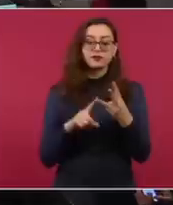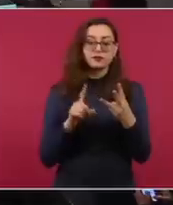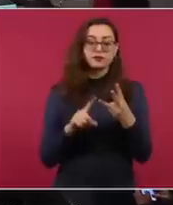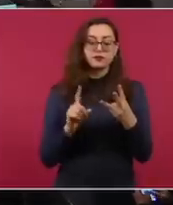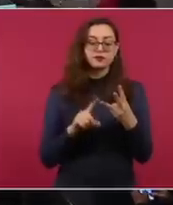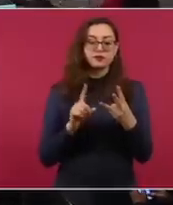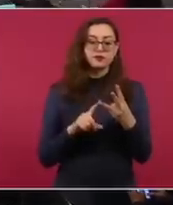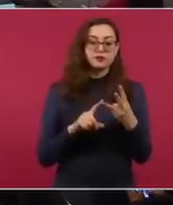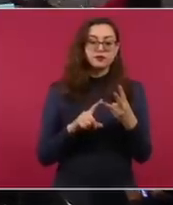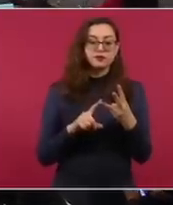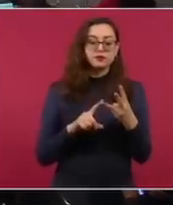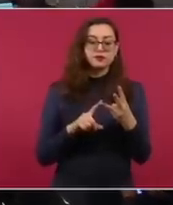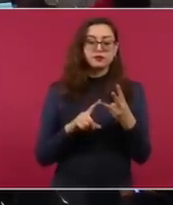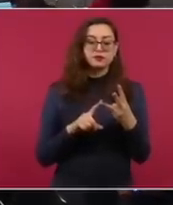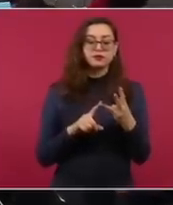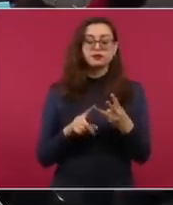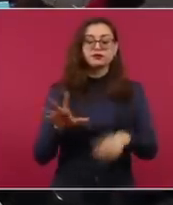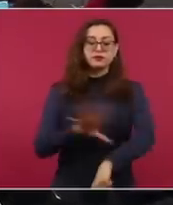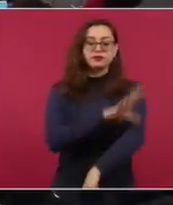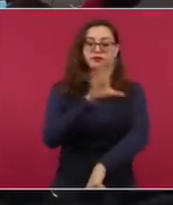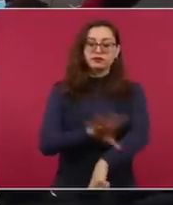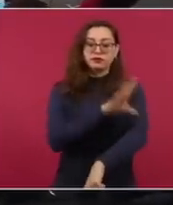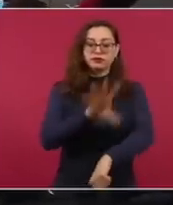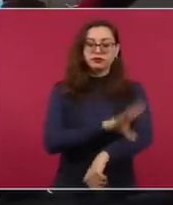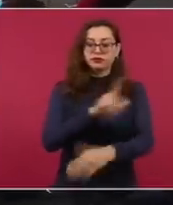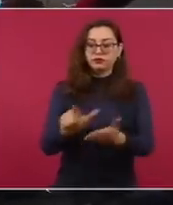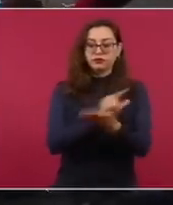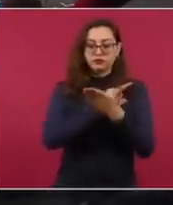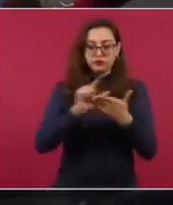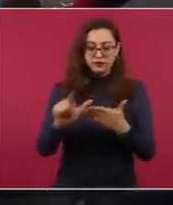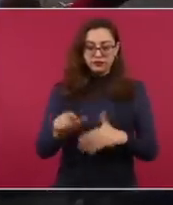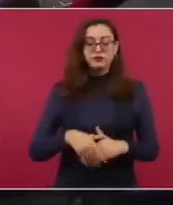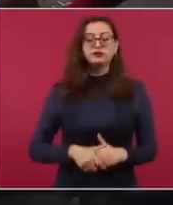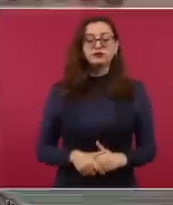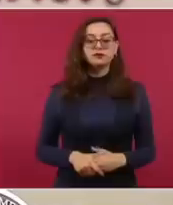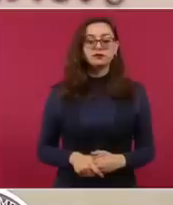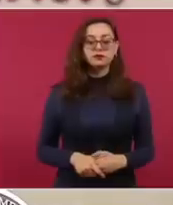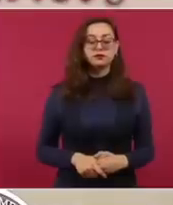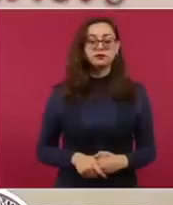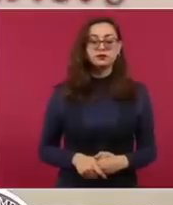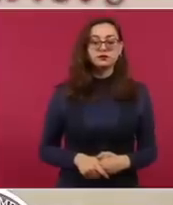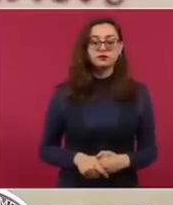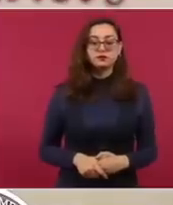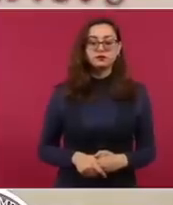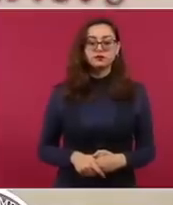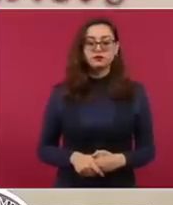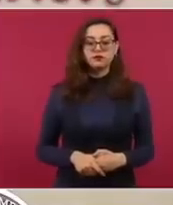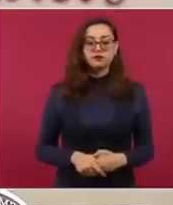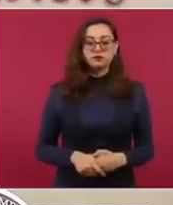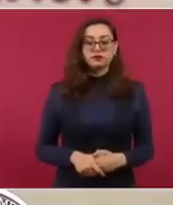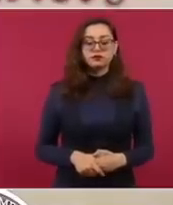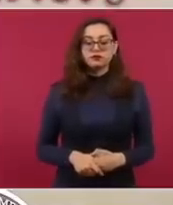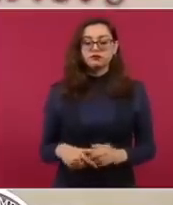acuerdo, energías limpias. México tiene un muy buen perfil